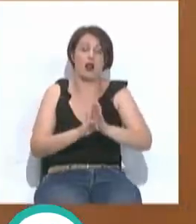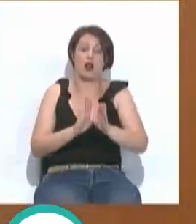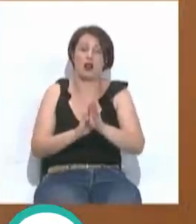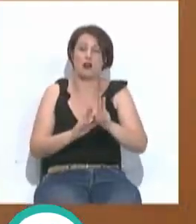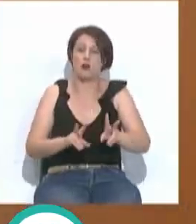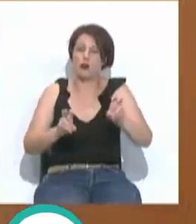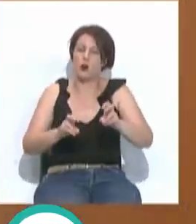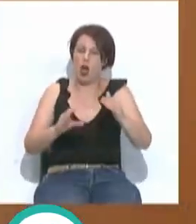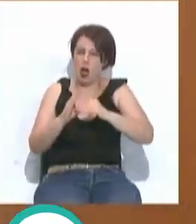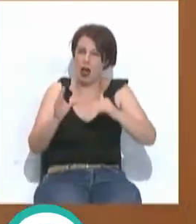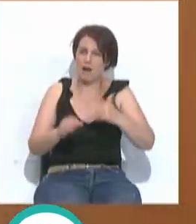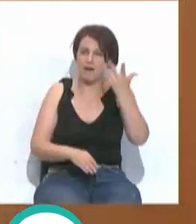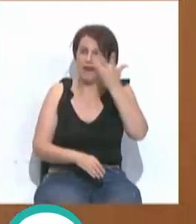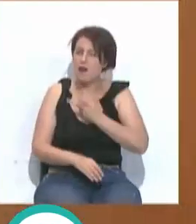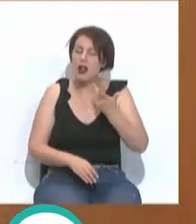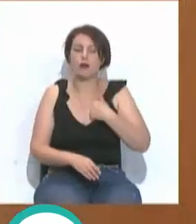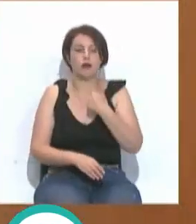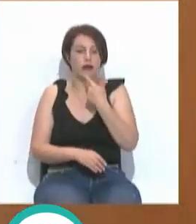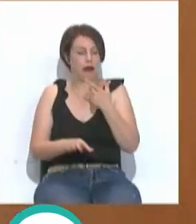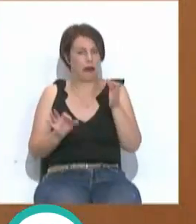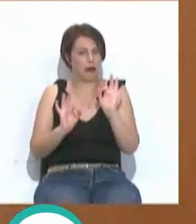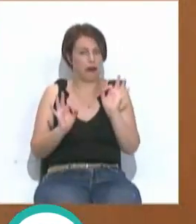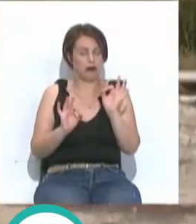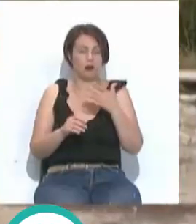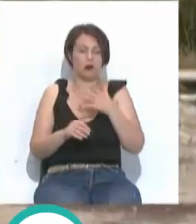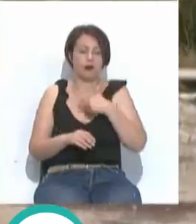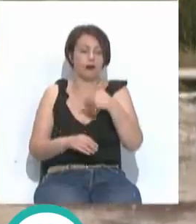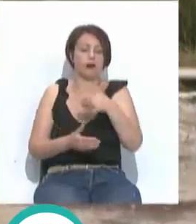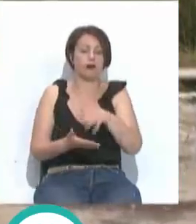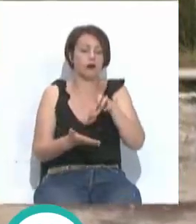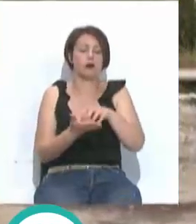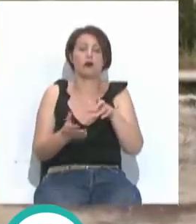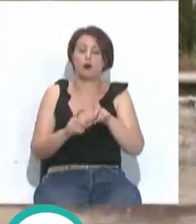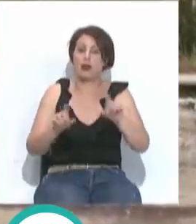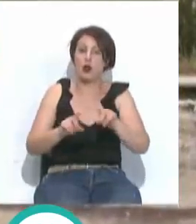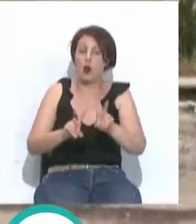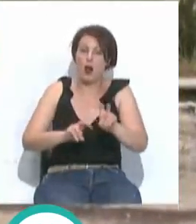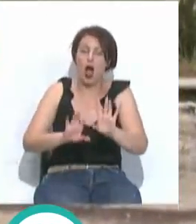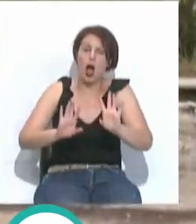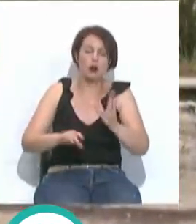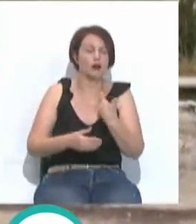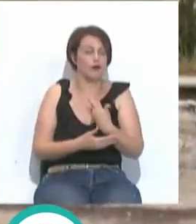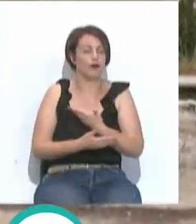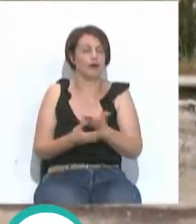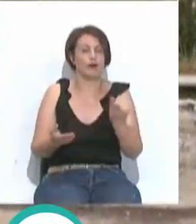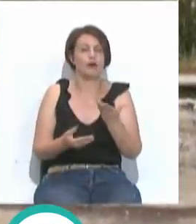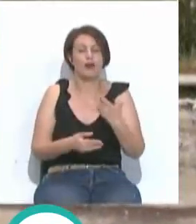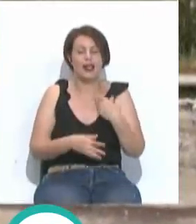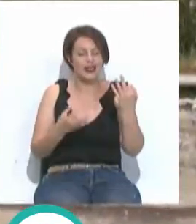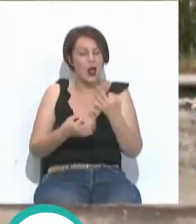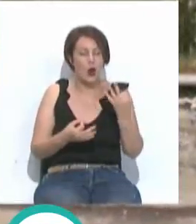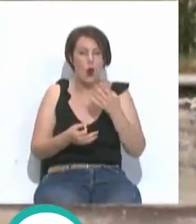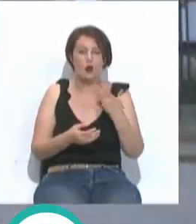El titular de Zona Franca ha preferido no anticipar la posible instalación próxima de nuevas empresas, aunque se ha confiado en que vayan